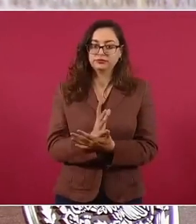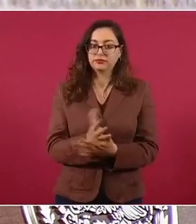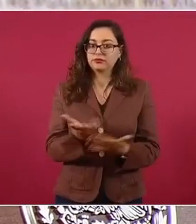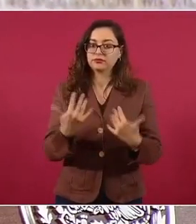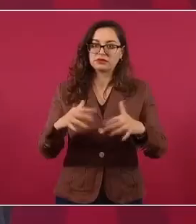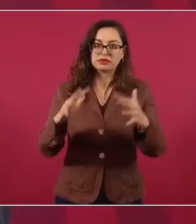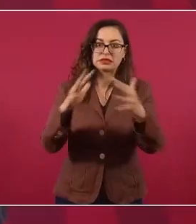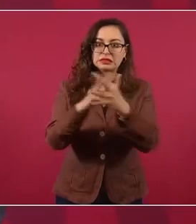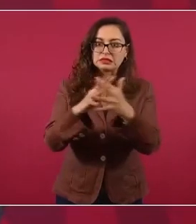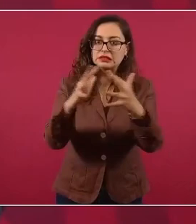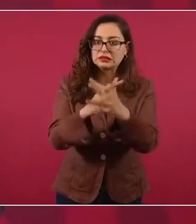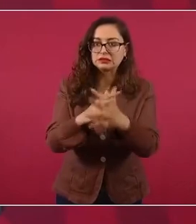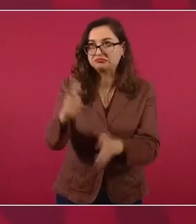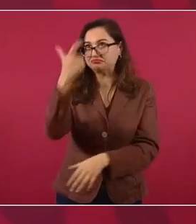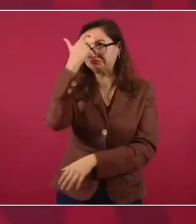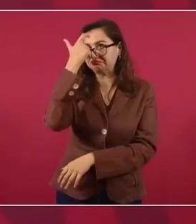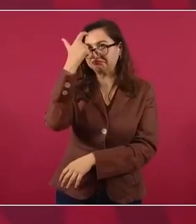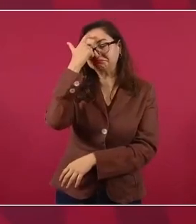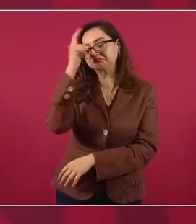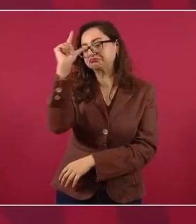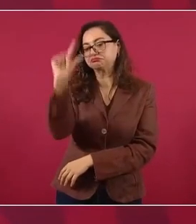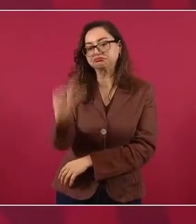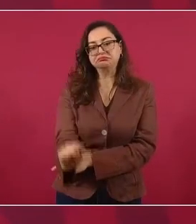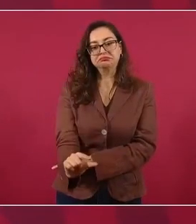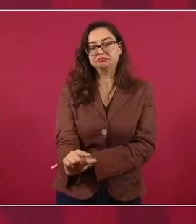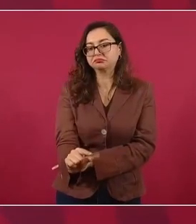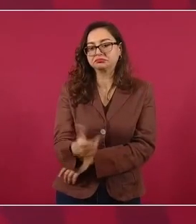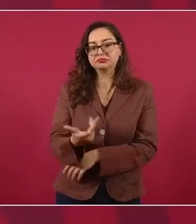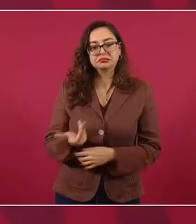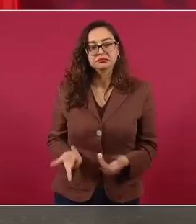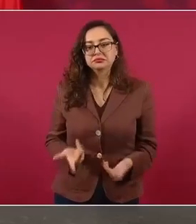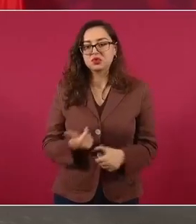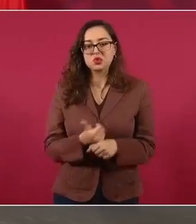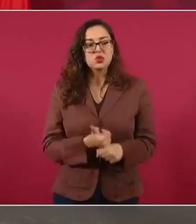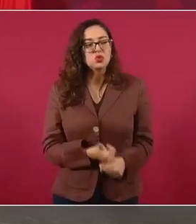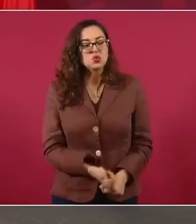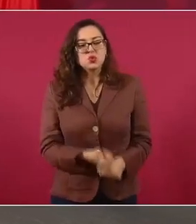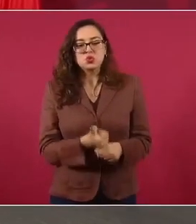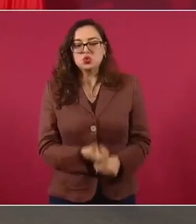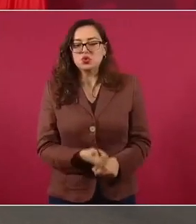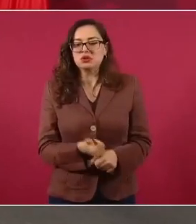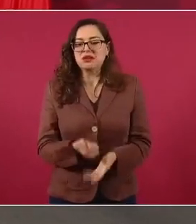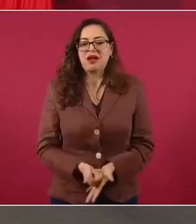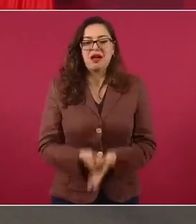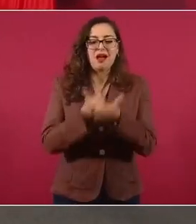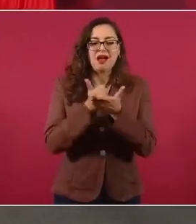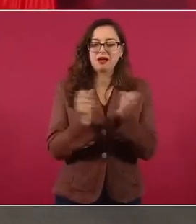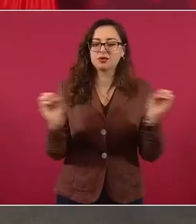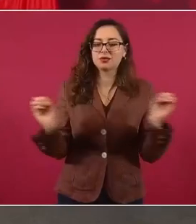irracionales, producen sufrimiento, no ayudan.